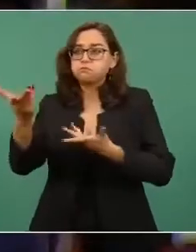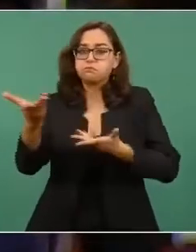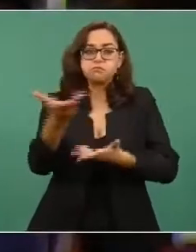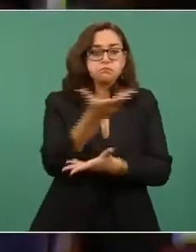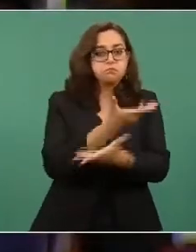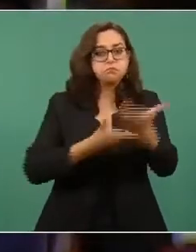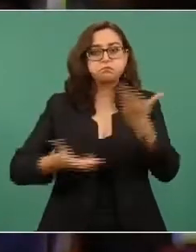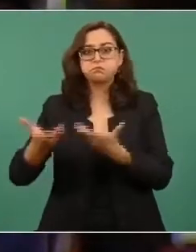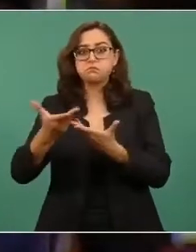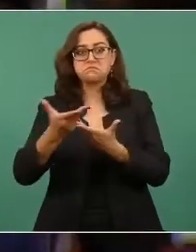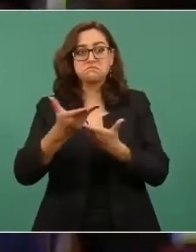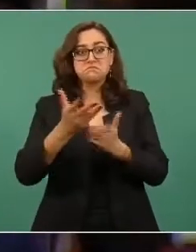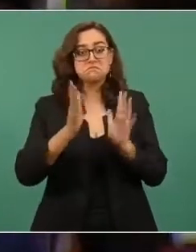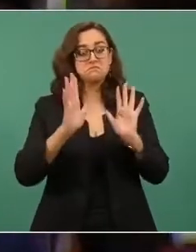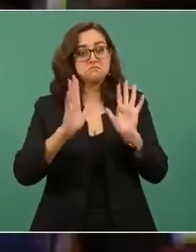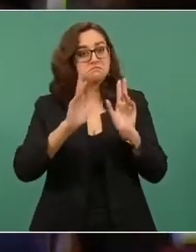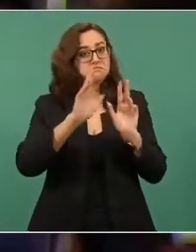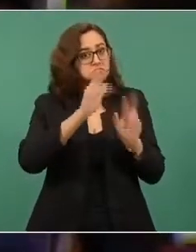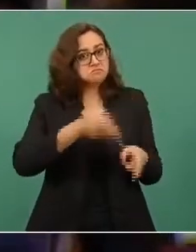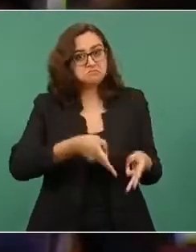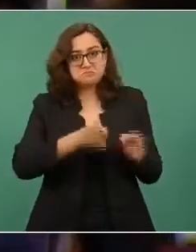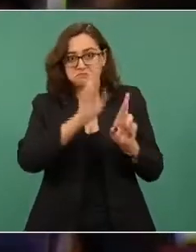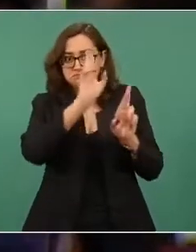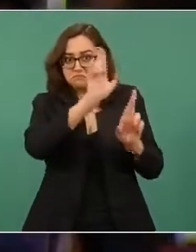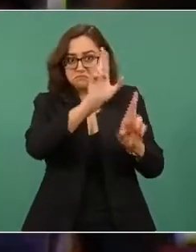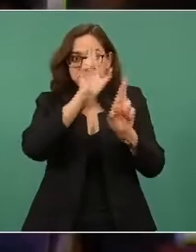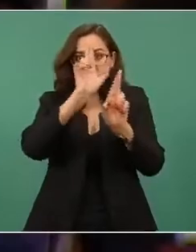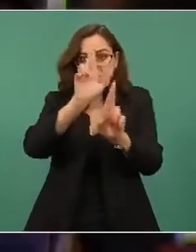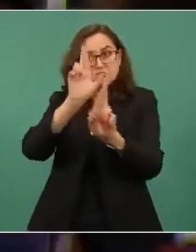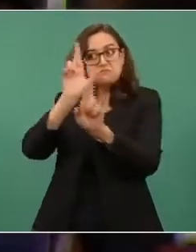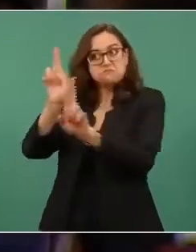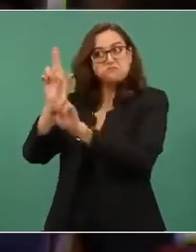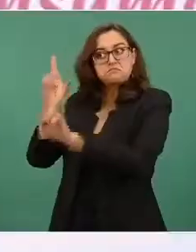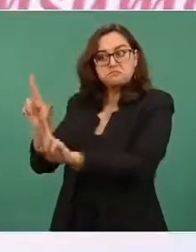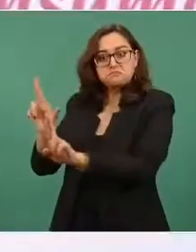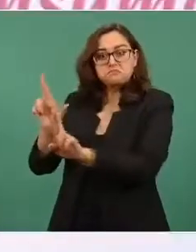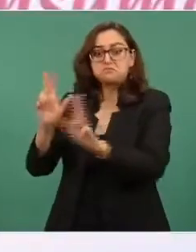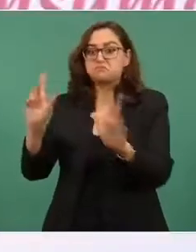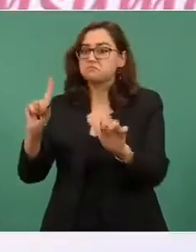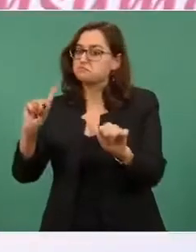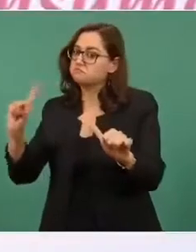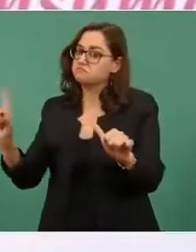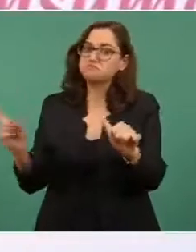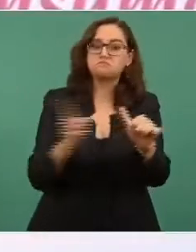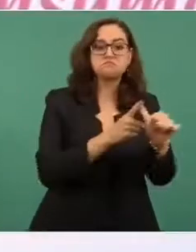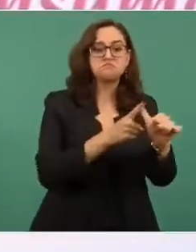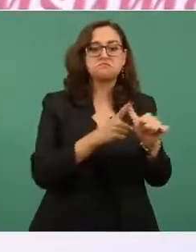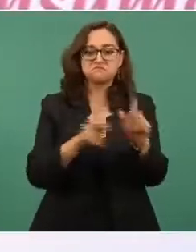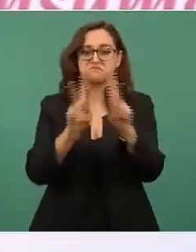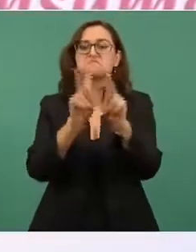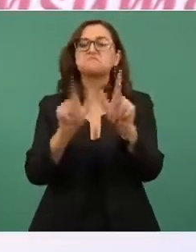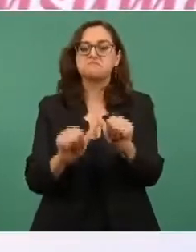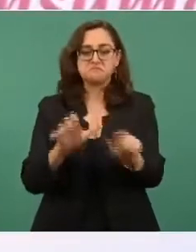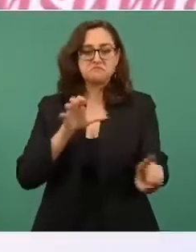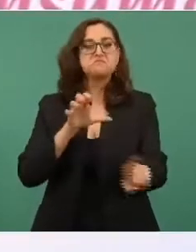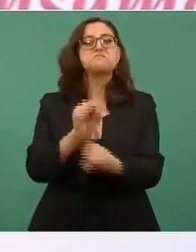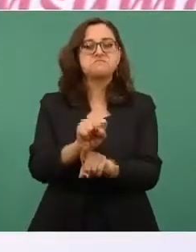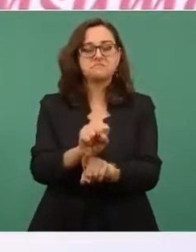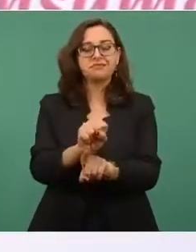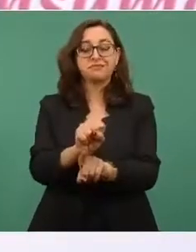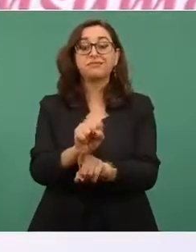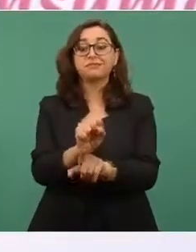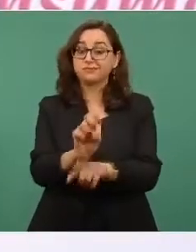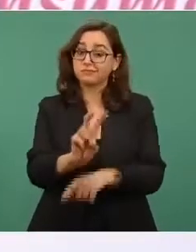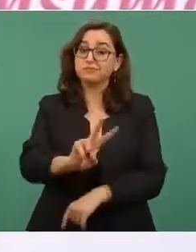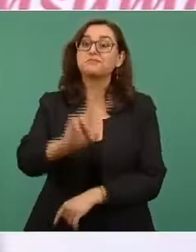al derecho ajeno es la paz siempre será la guía de